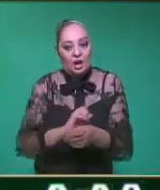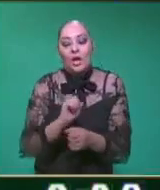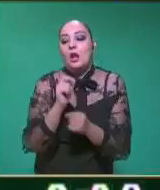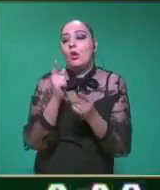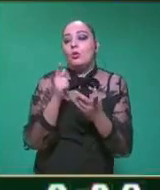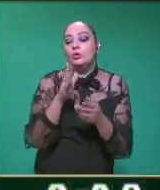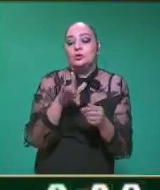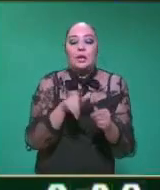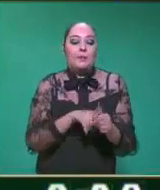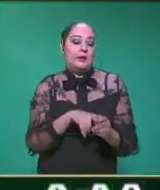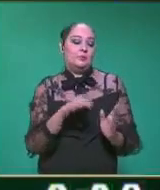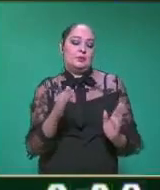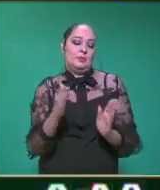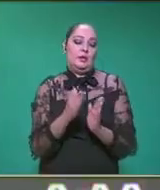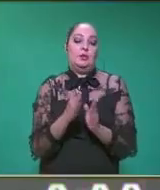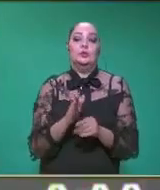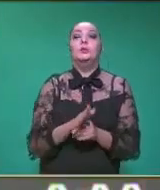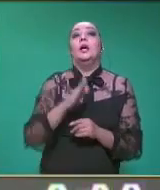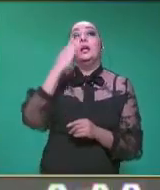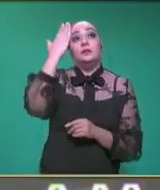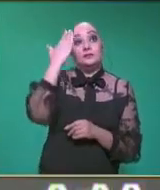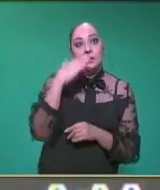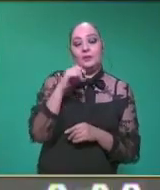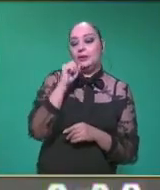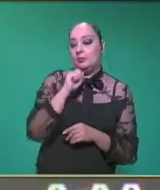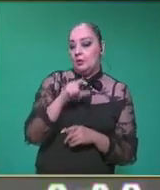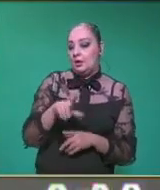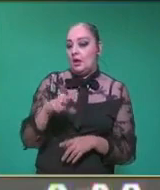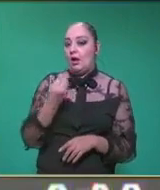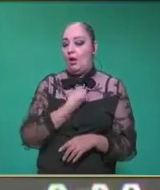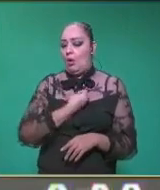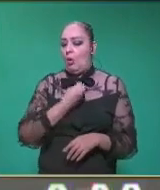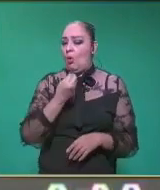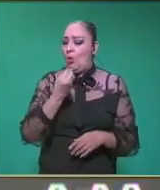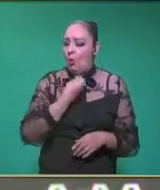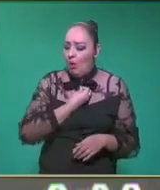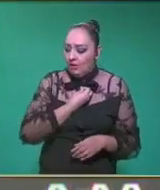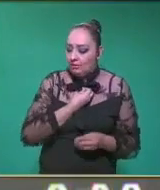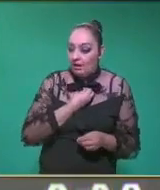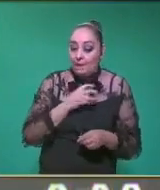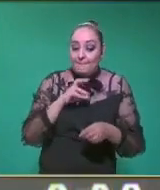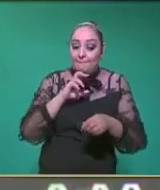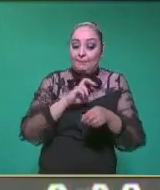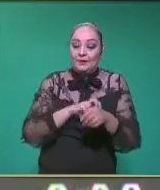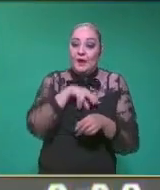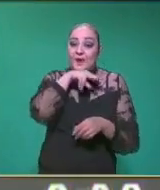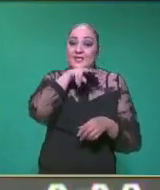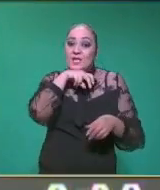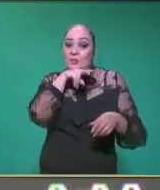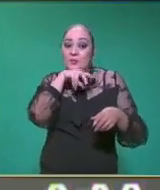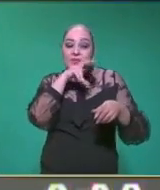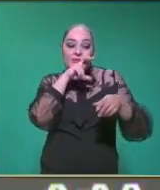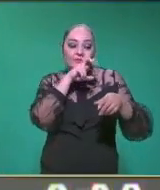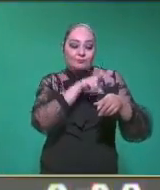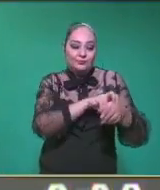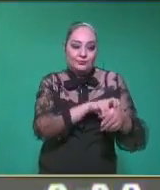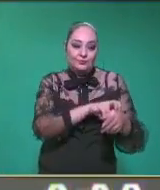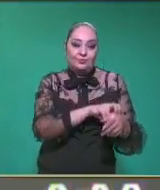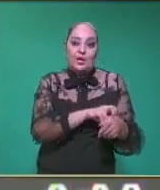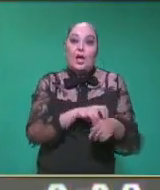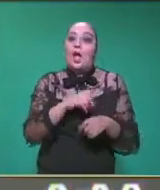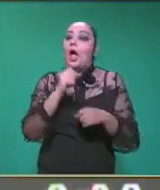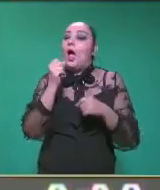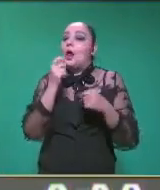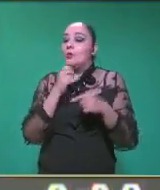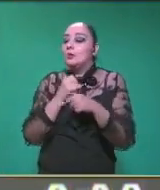pequeñas. Por ejemplo, es muy sabido que el tlacuache resiste las mordeduras de serpiente de cascabel. De hecho, hay estudios que se